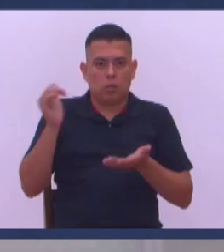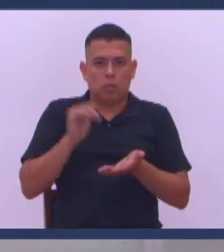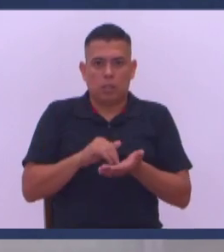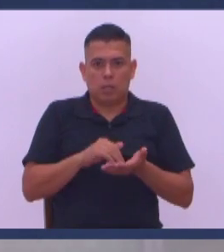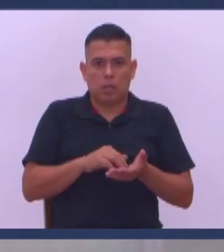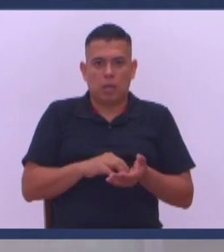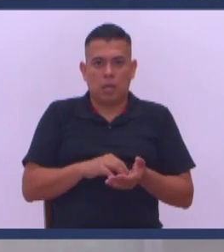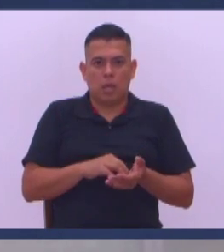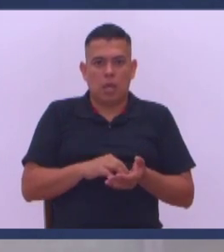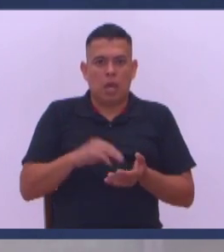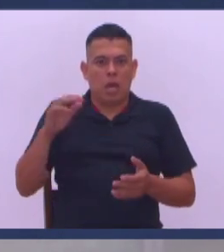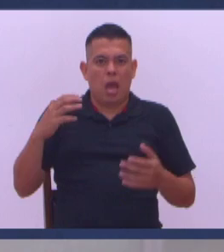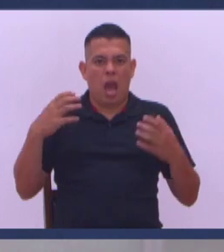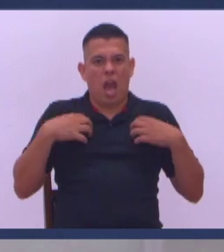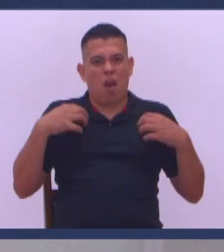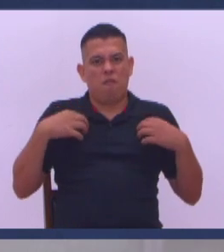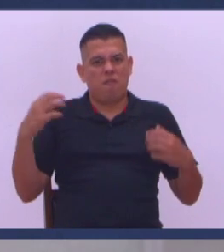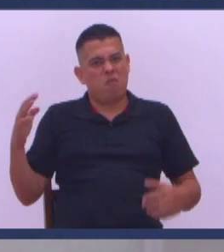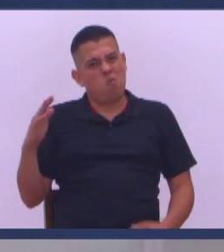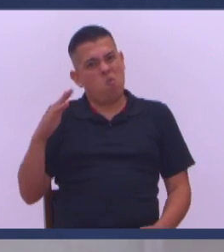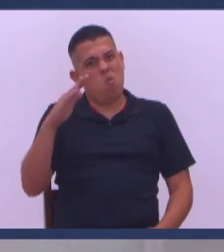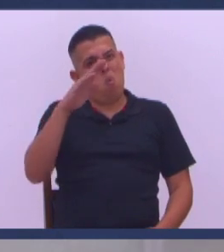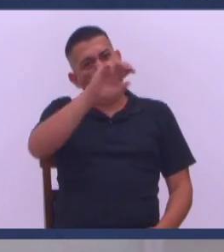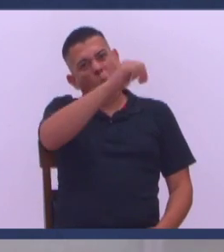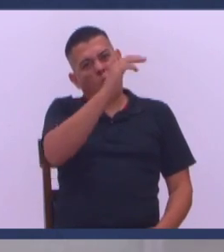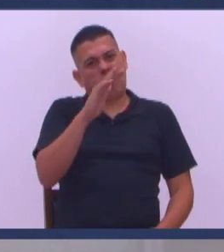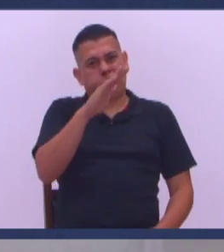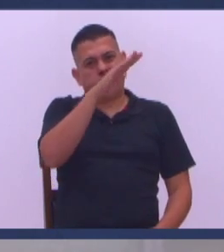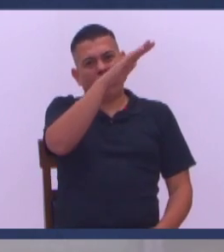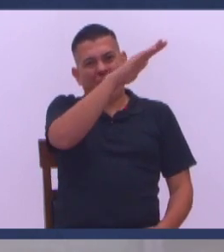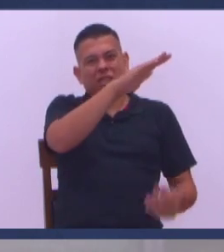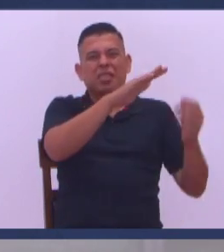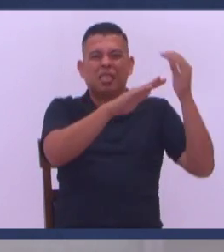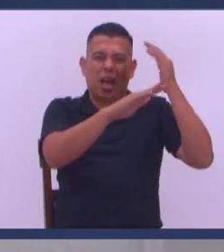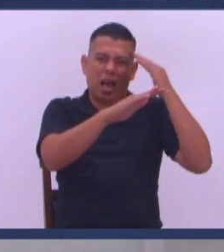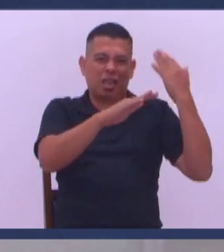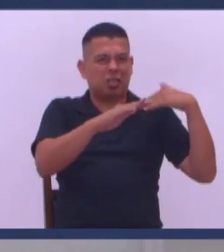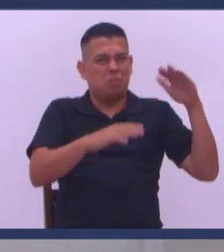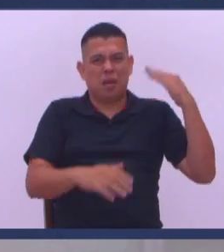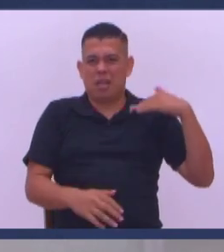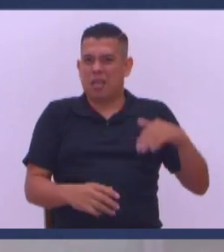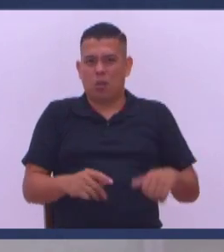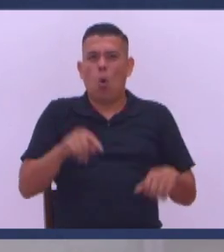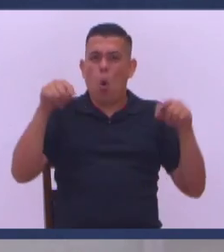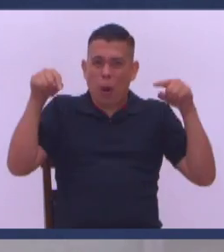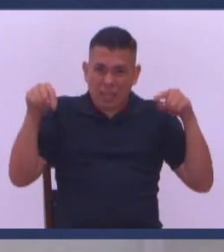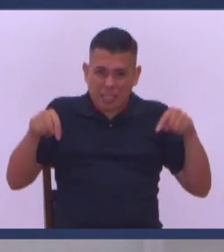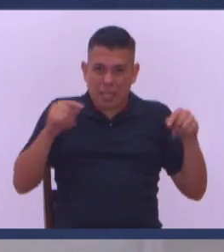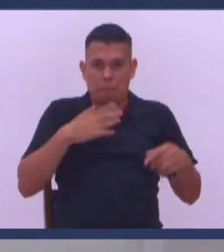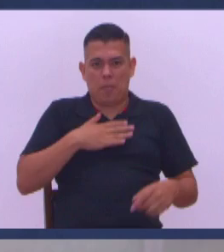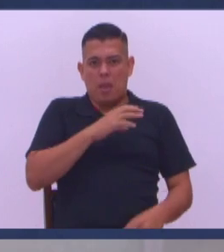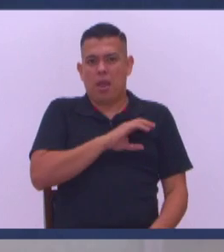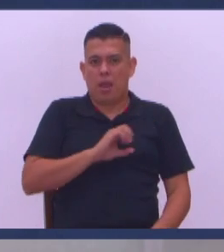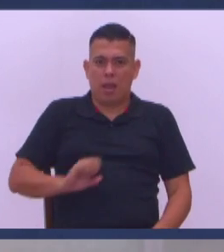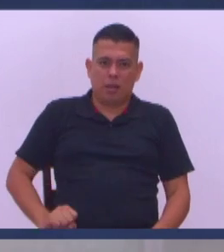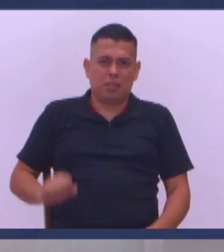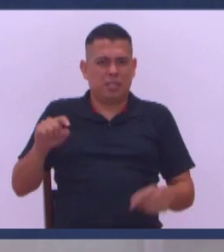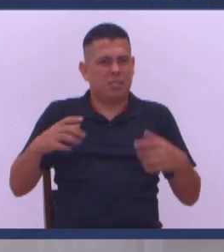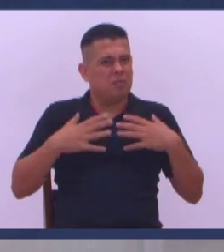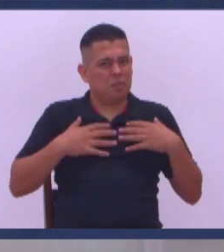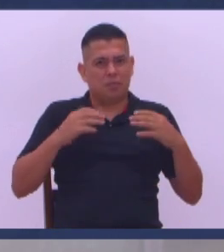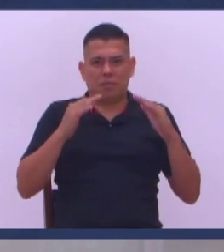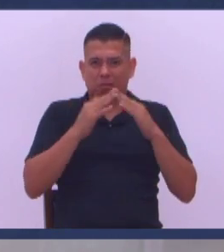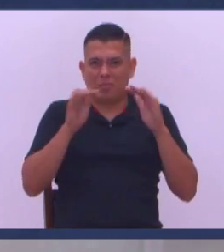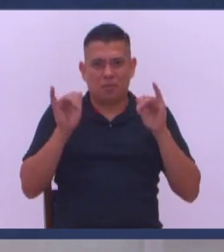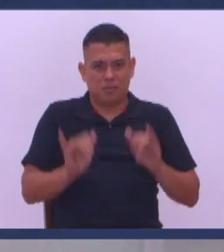Es irme a vivir A otro país Yo ya probé hermano Yo ya fui Yo ya vine Yo le digo Este es mi país Yo doy gracias a Dios Por